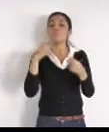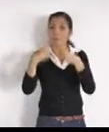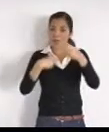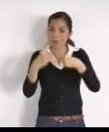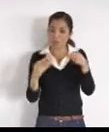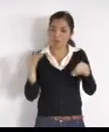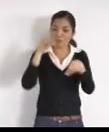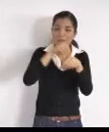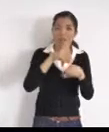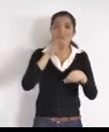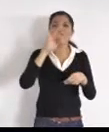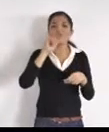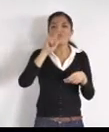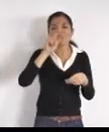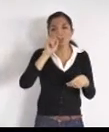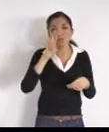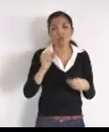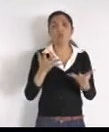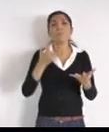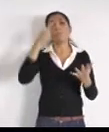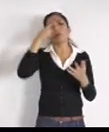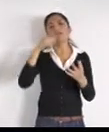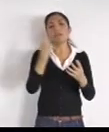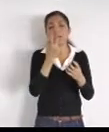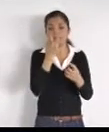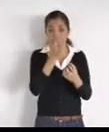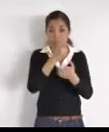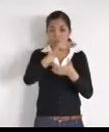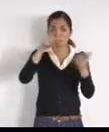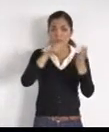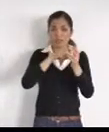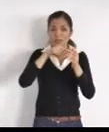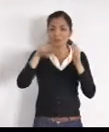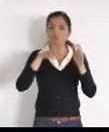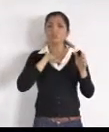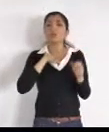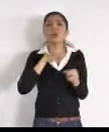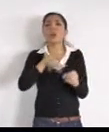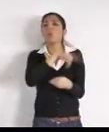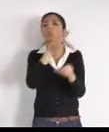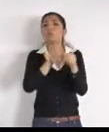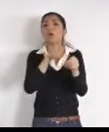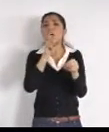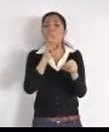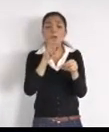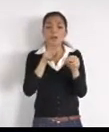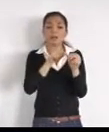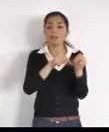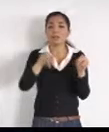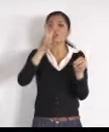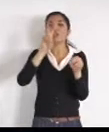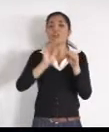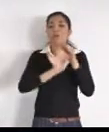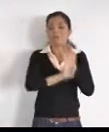el subsuelo, de manera natural, vayan hacia las casas, estamos trabajando en ello, además de una agenda integral, de solución, en el tema del agua,